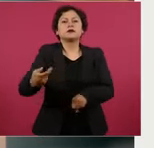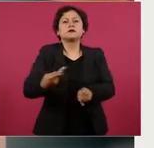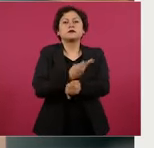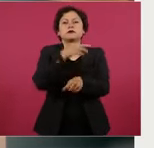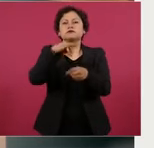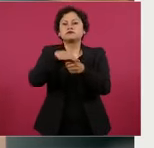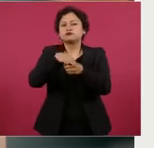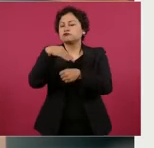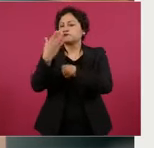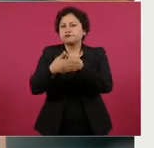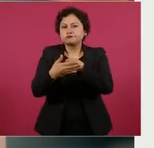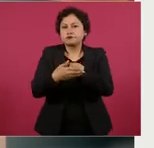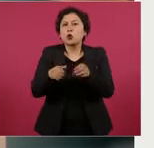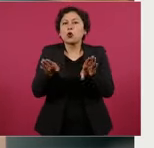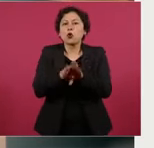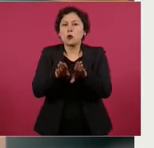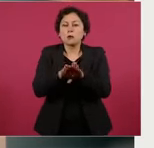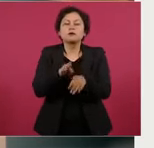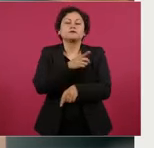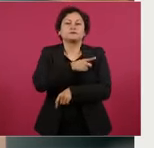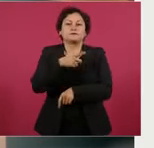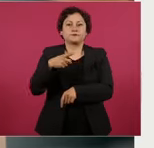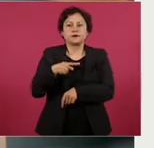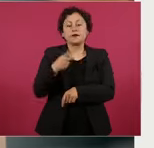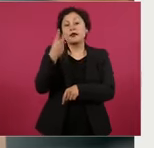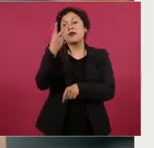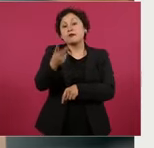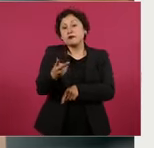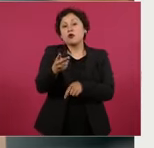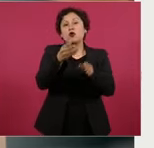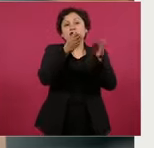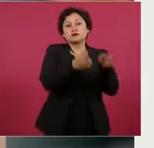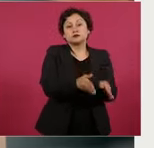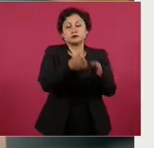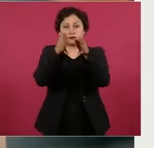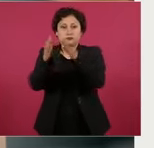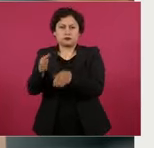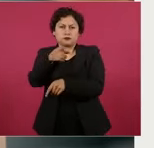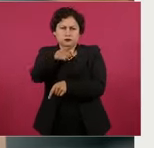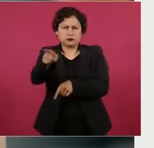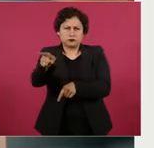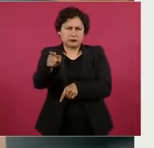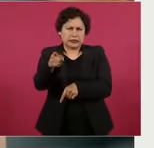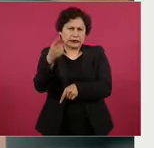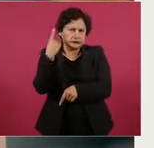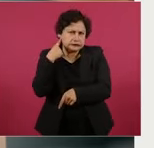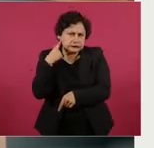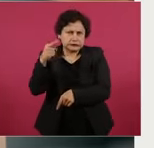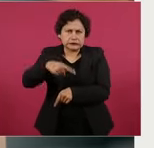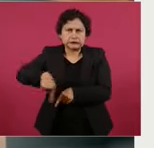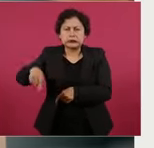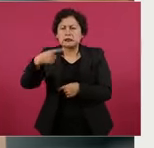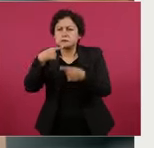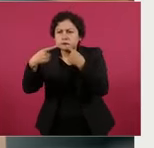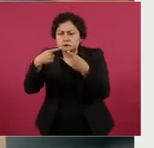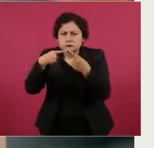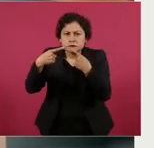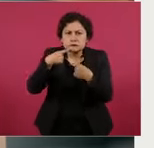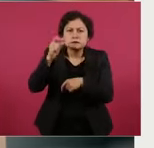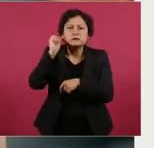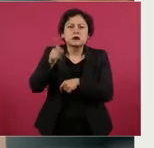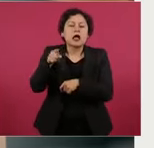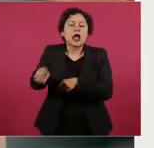Judicial será en dos etapas. Se ha escuchado y ustedes saben que ha habido una serie de foros y una de las demandas era que fuera